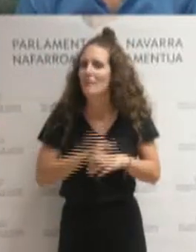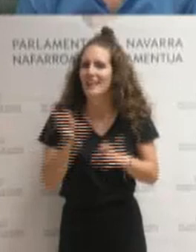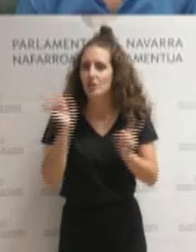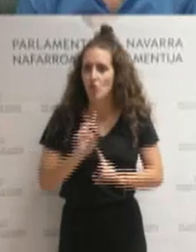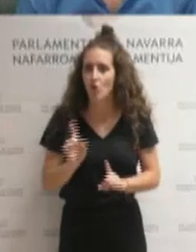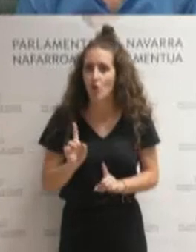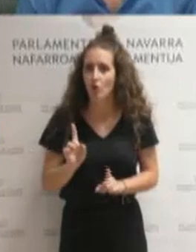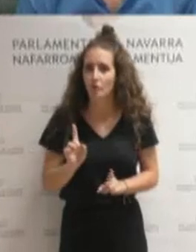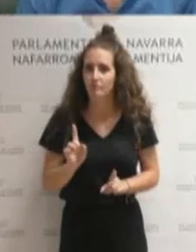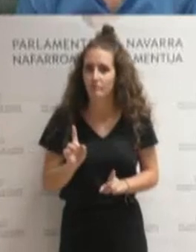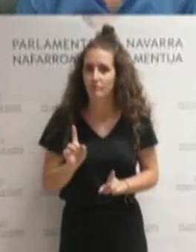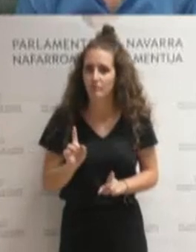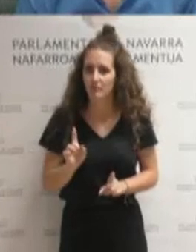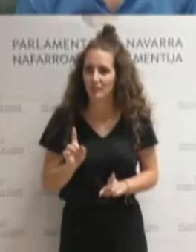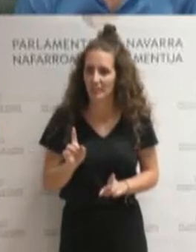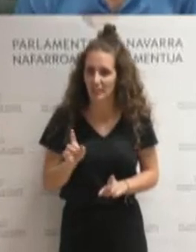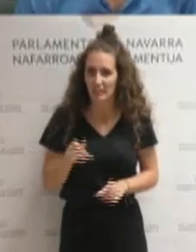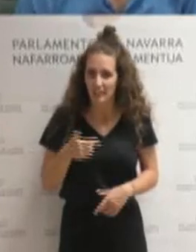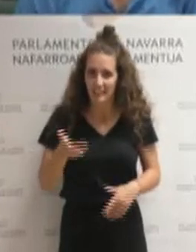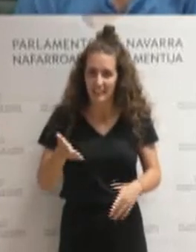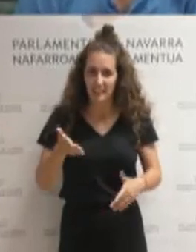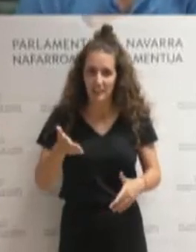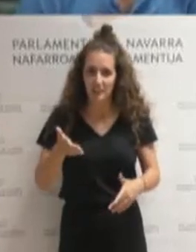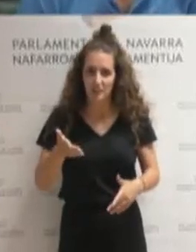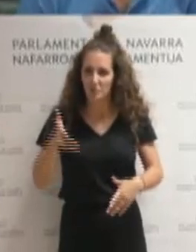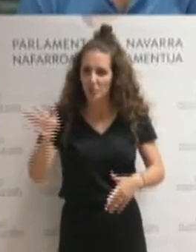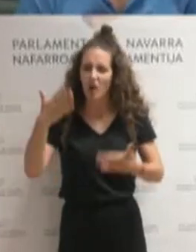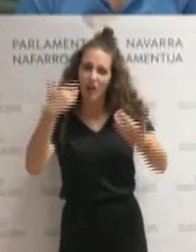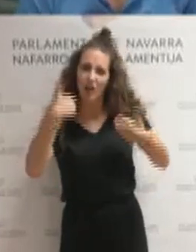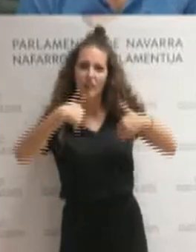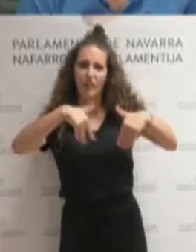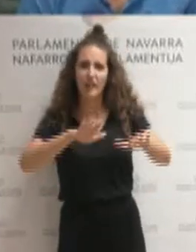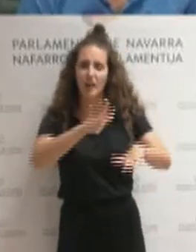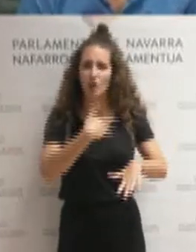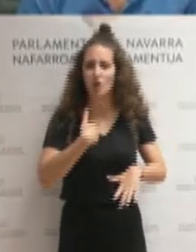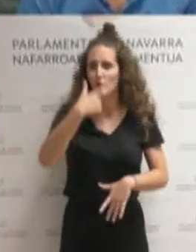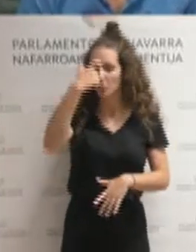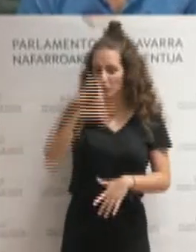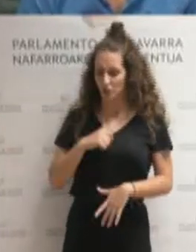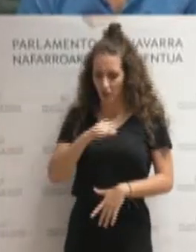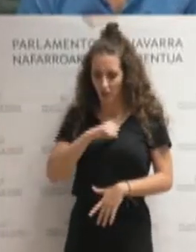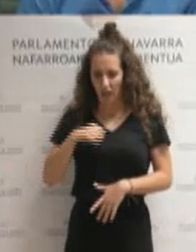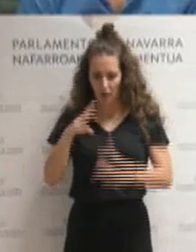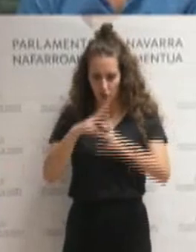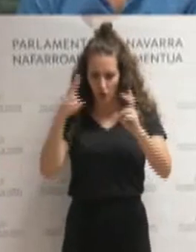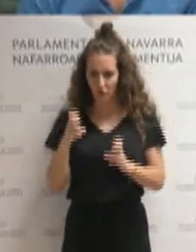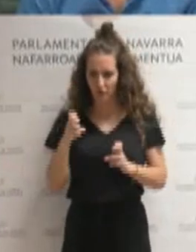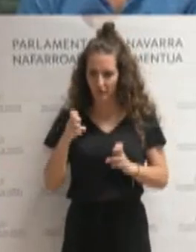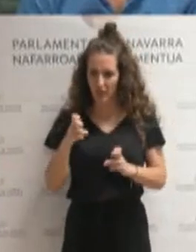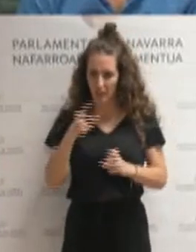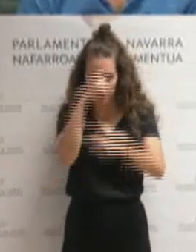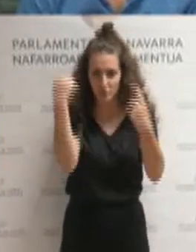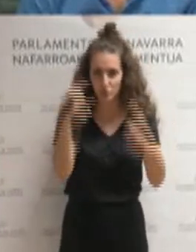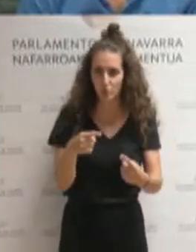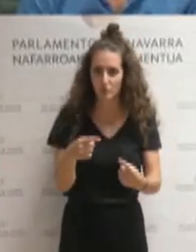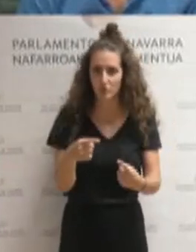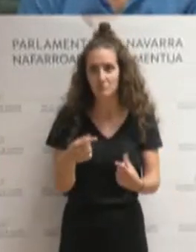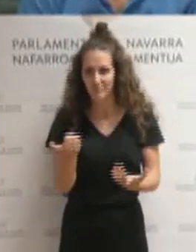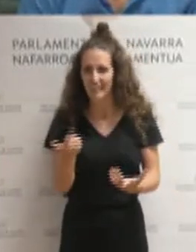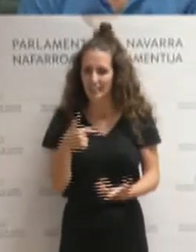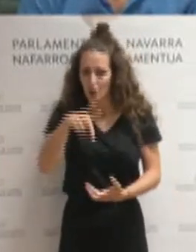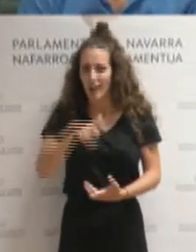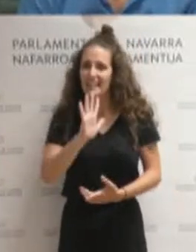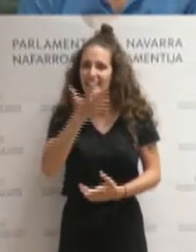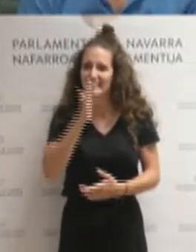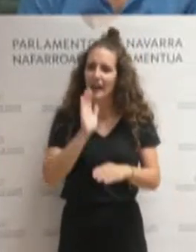a la propia iniciativa de muchas personas el autoconfinarse. Y eso ha ocurrido en esta quinta ola.